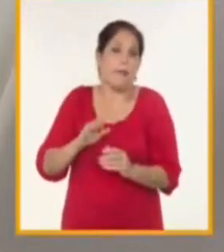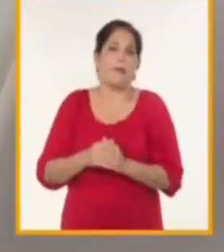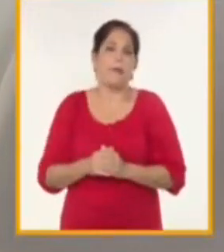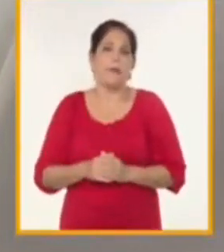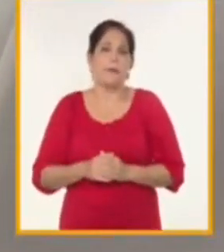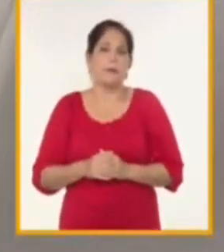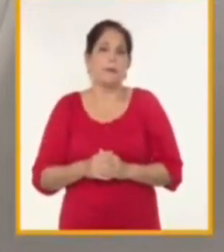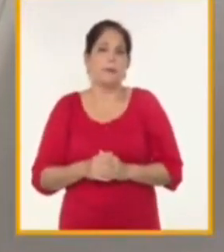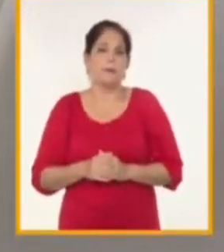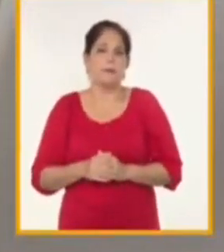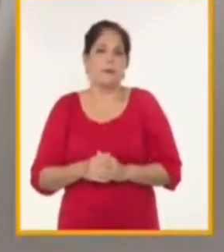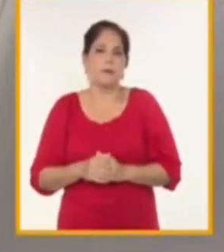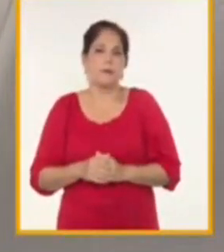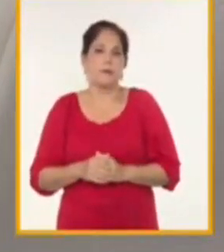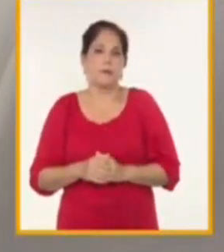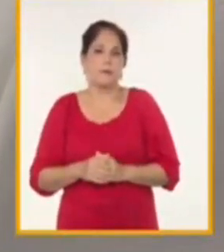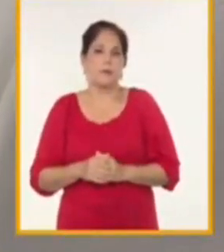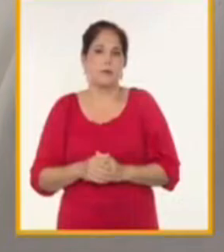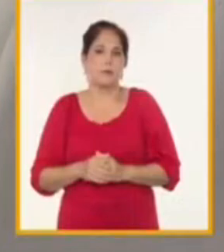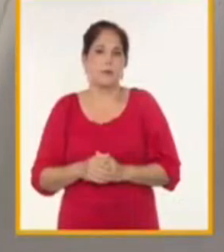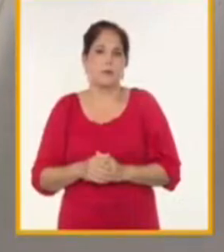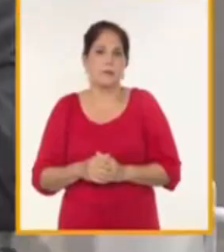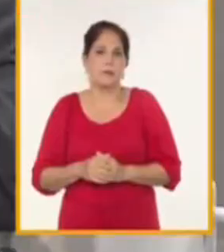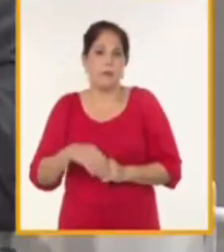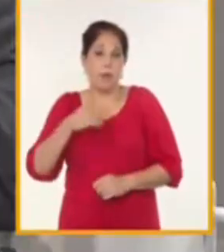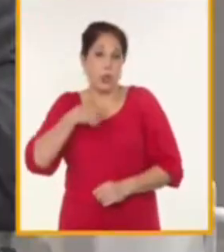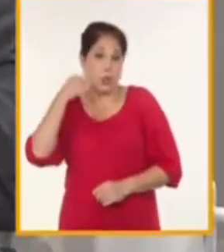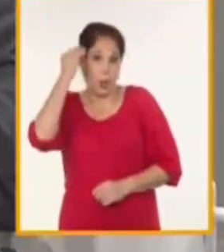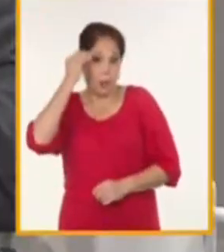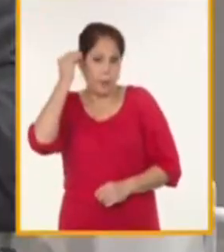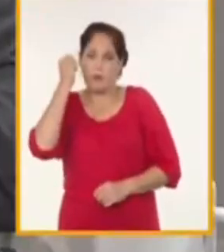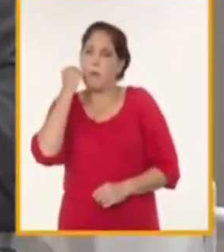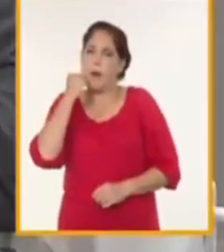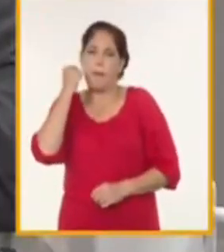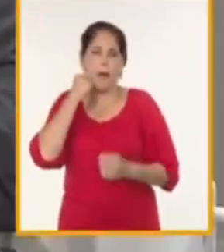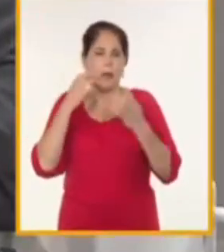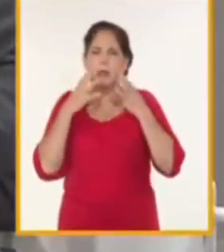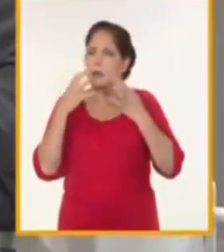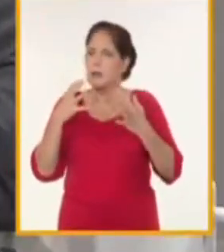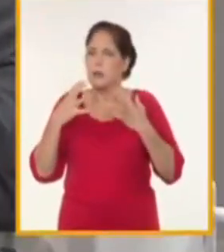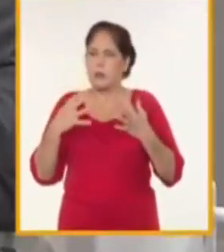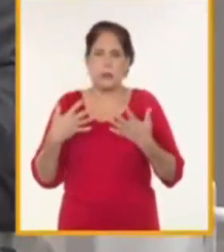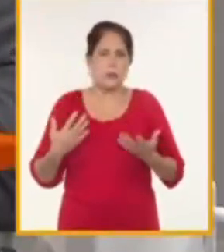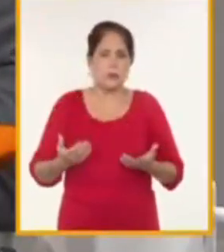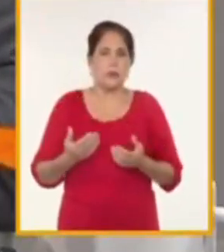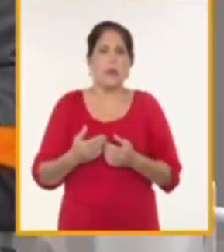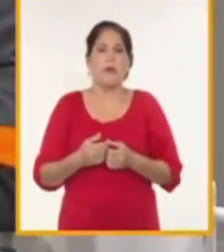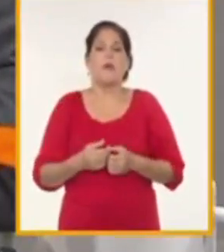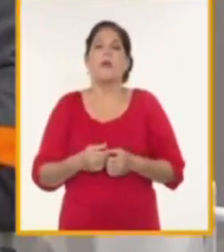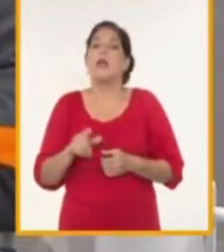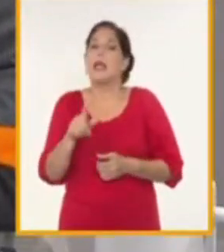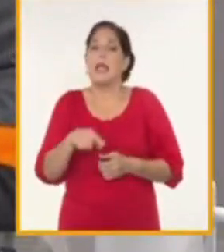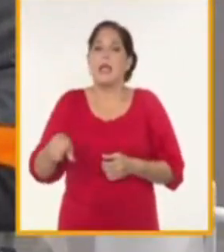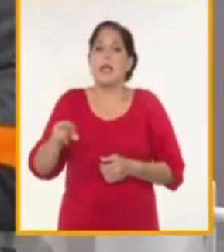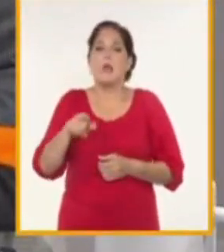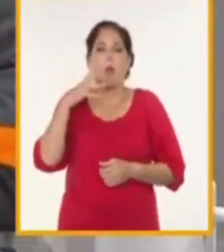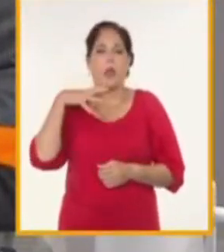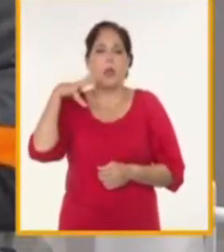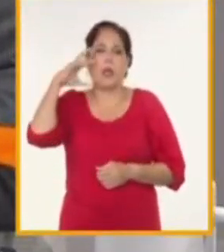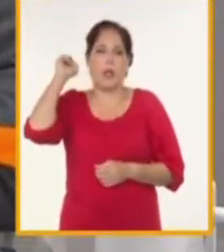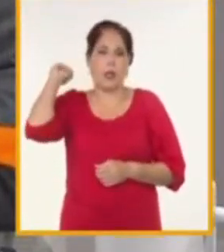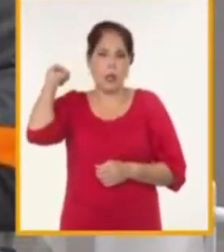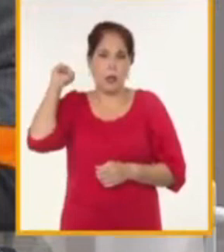que se está trabajando ahí en el marino mira yo creo que lo más importante Randy es que ha habido una absoluta comprensión